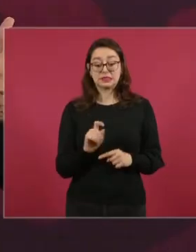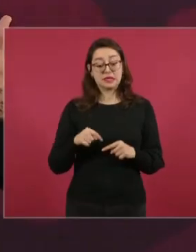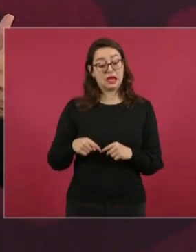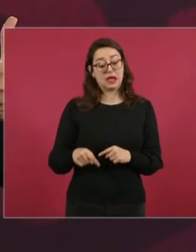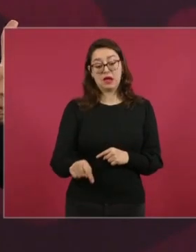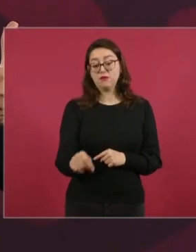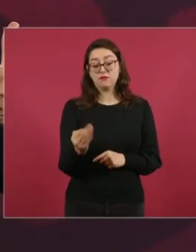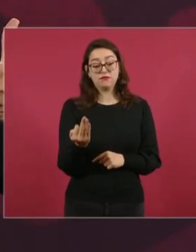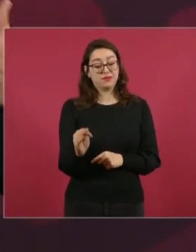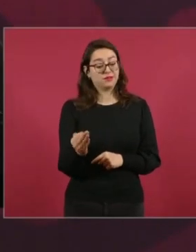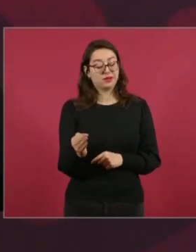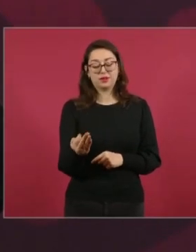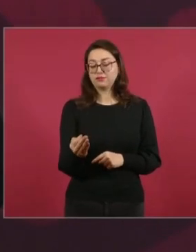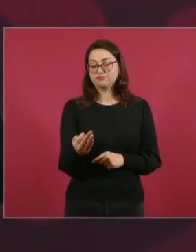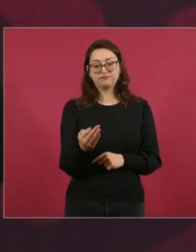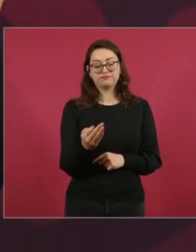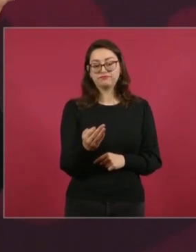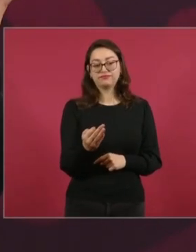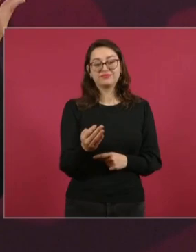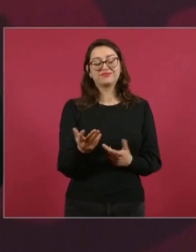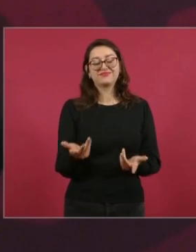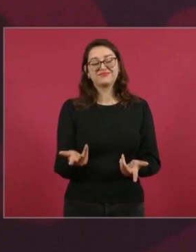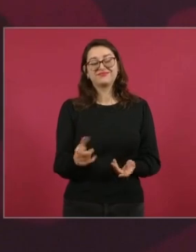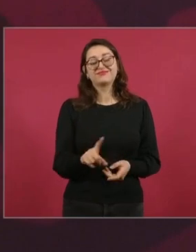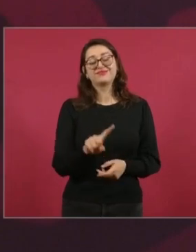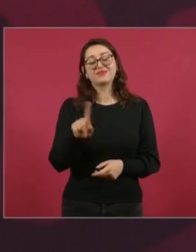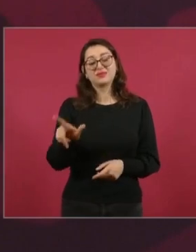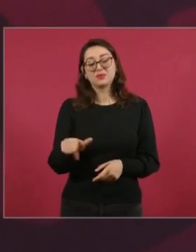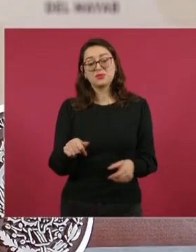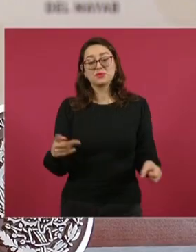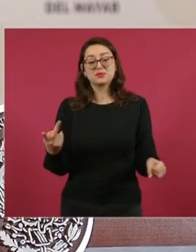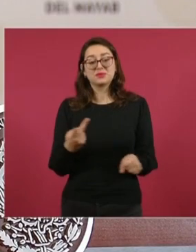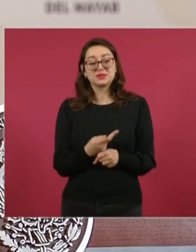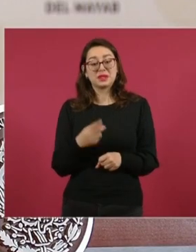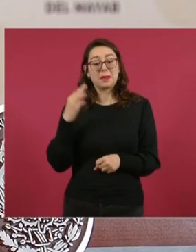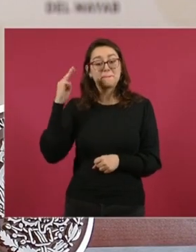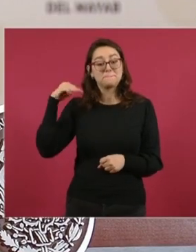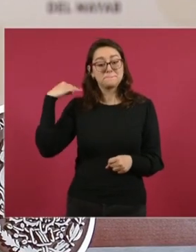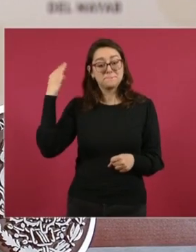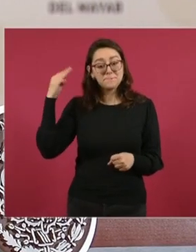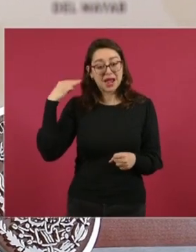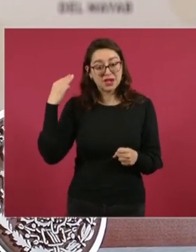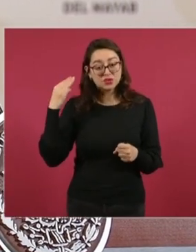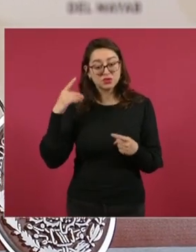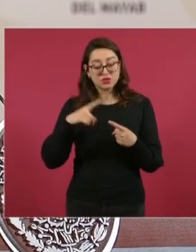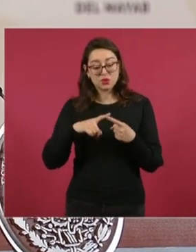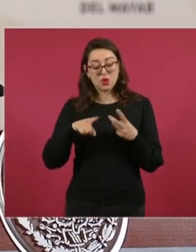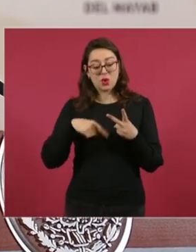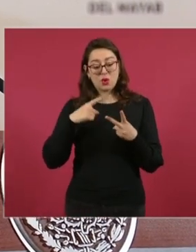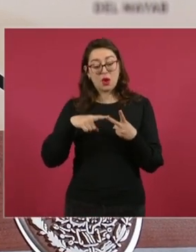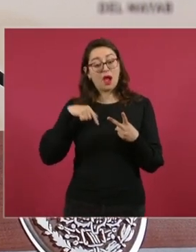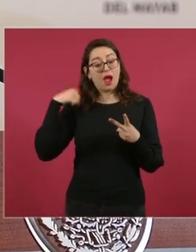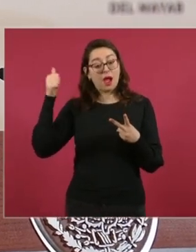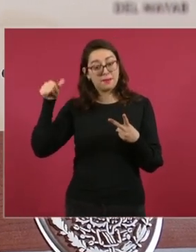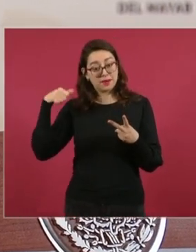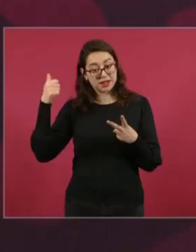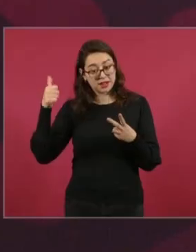Como empiezan las campañas, marzo, abril, mayo, ya no se puede inaugurar nada,